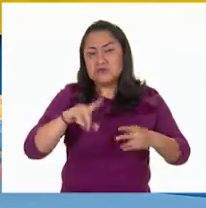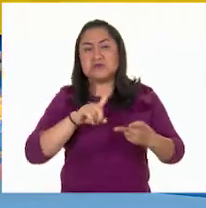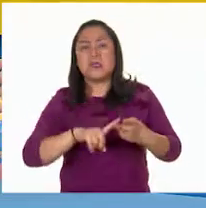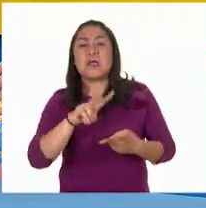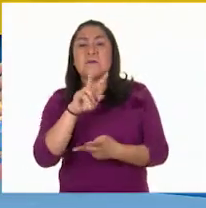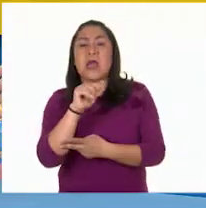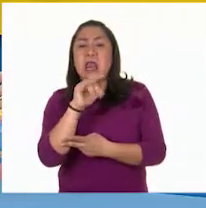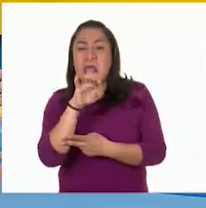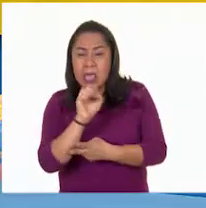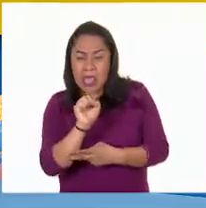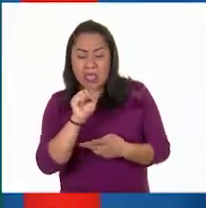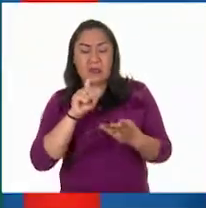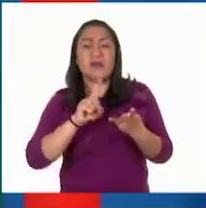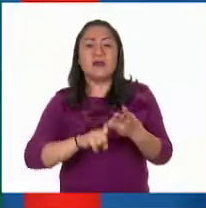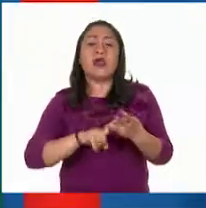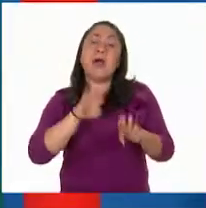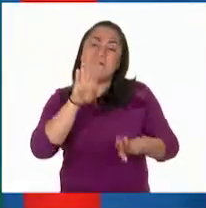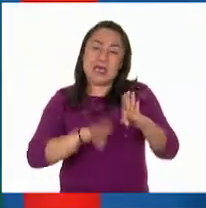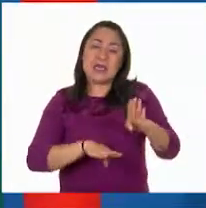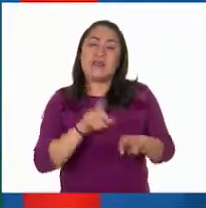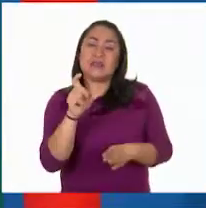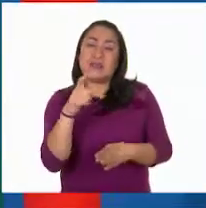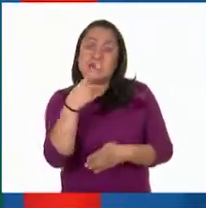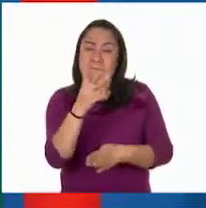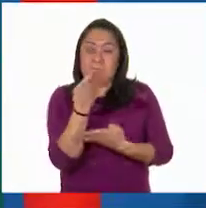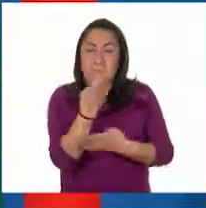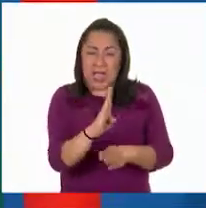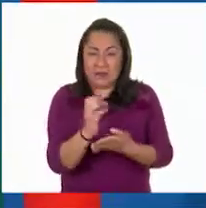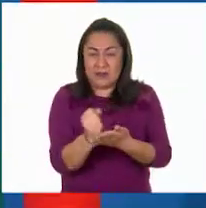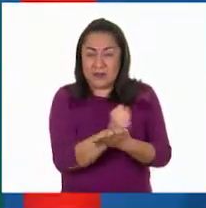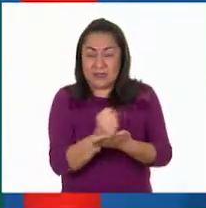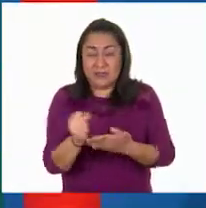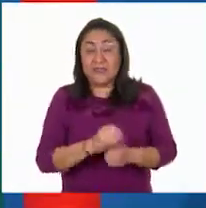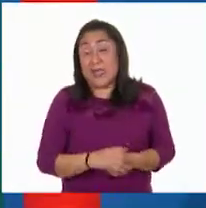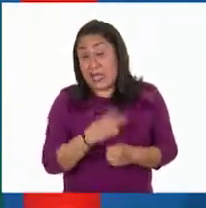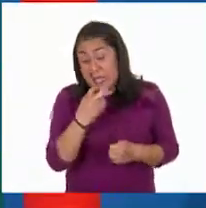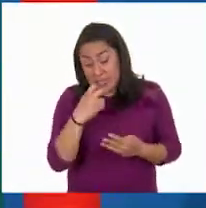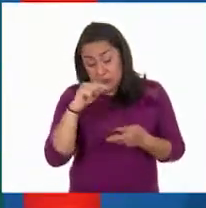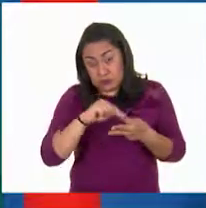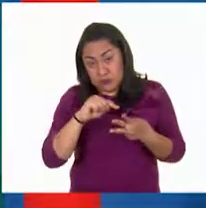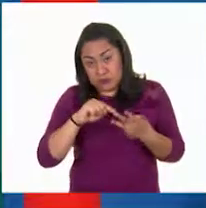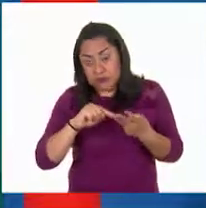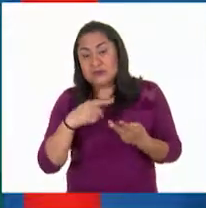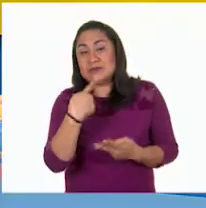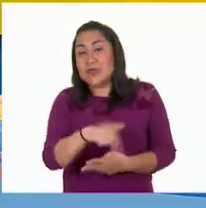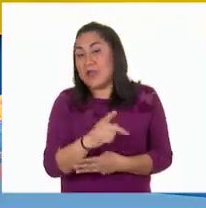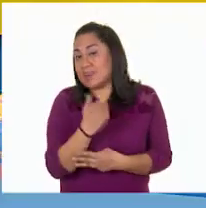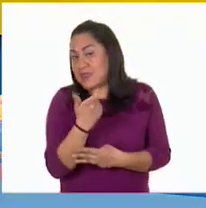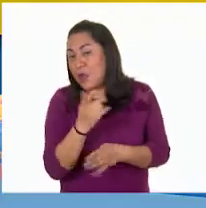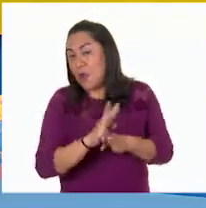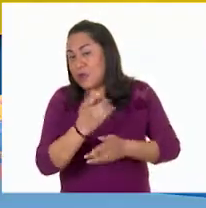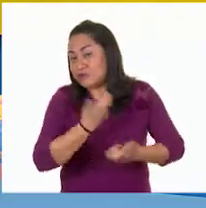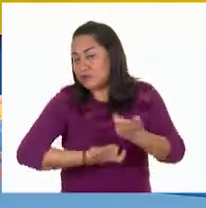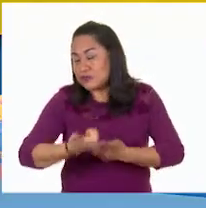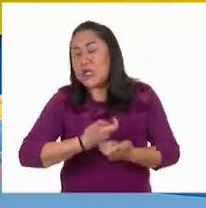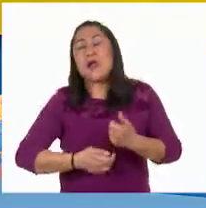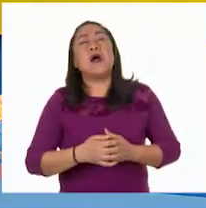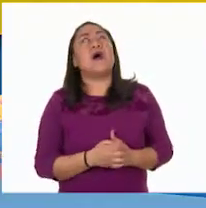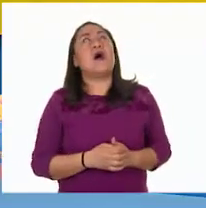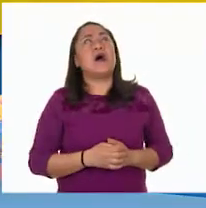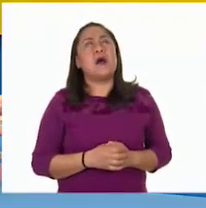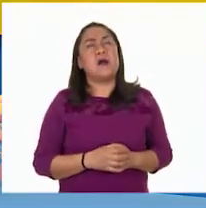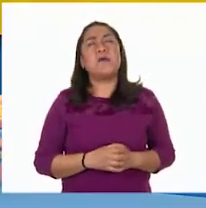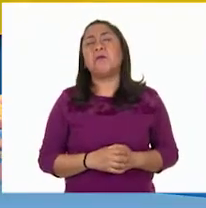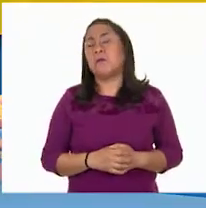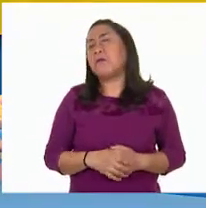a veces tarjetas bancarias. Ok. Todas esas son formas de dinero Larisa. Bueno, ahora que lo dice, es